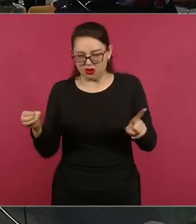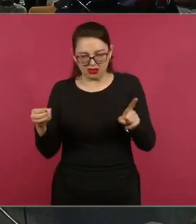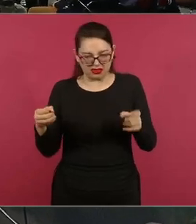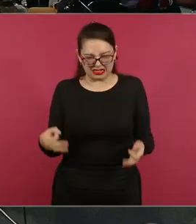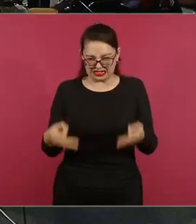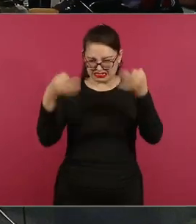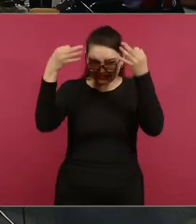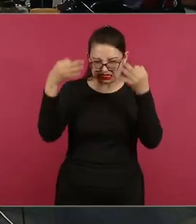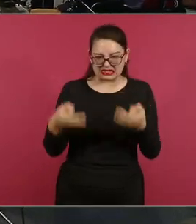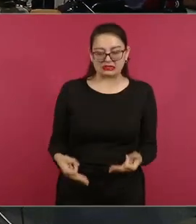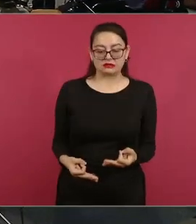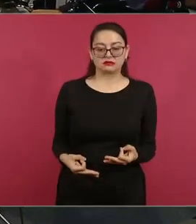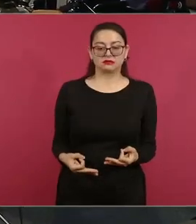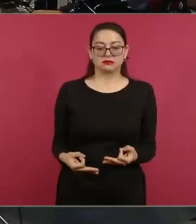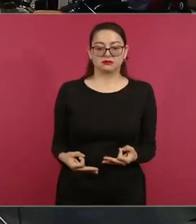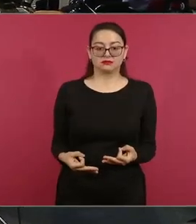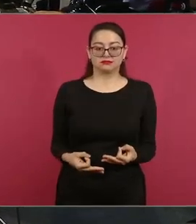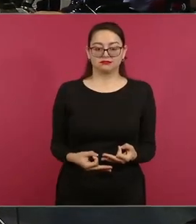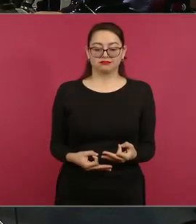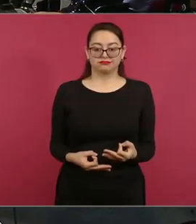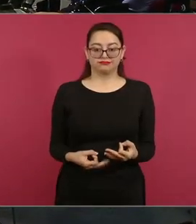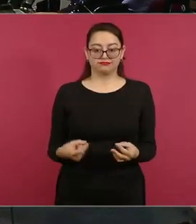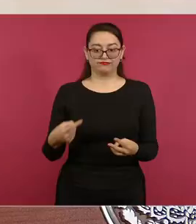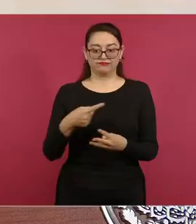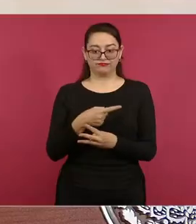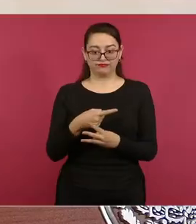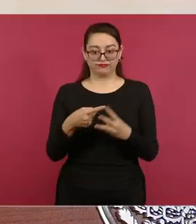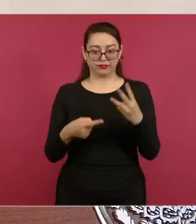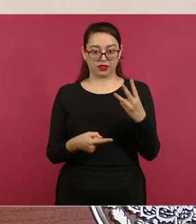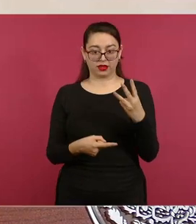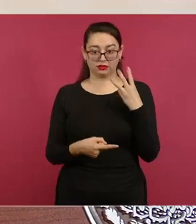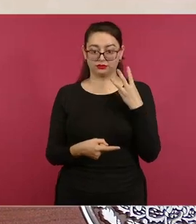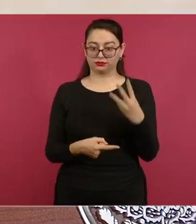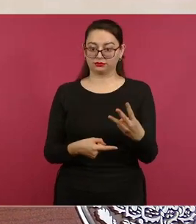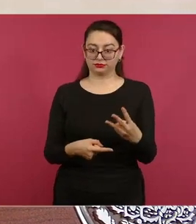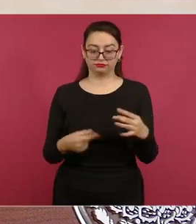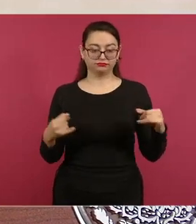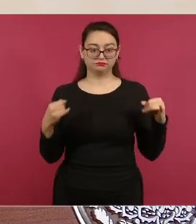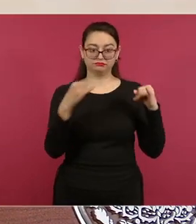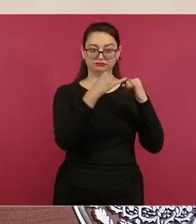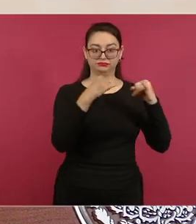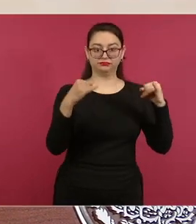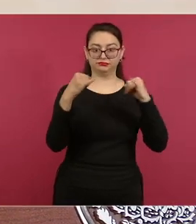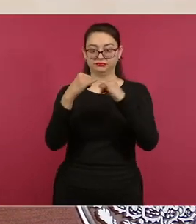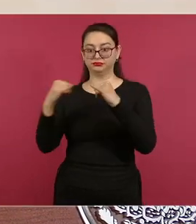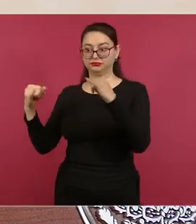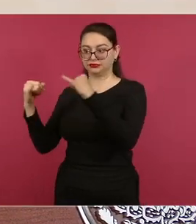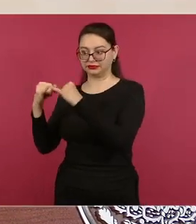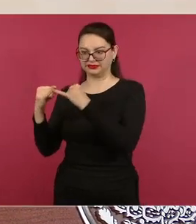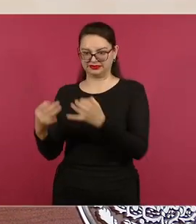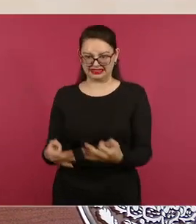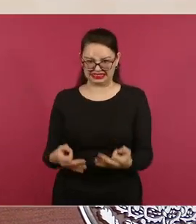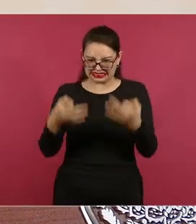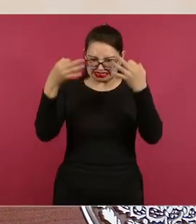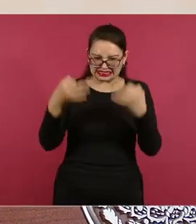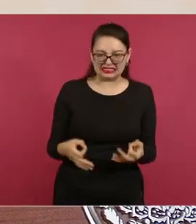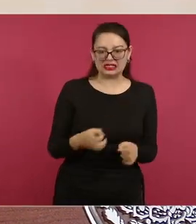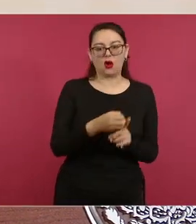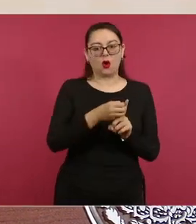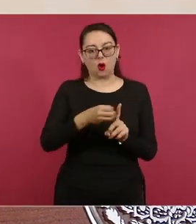Son tres instituciones de manera directa.